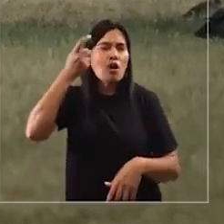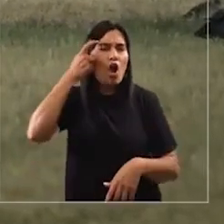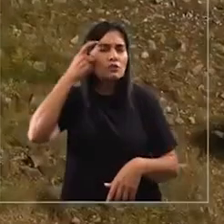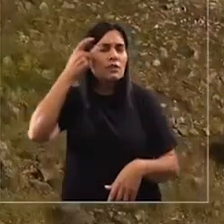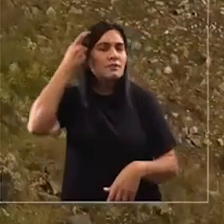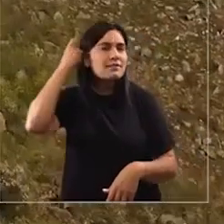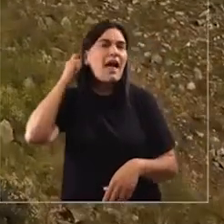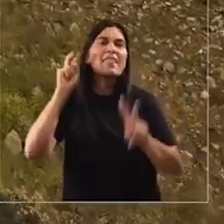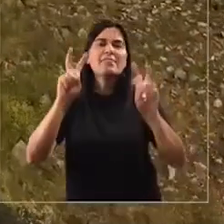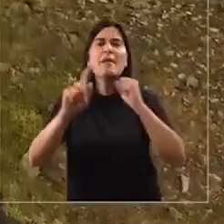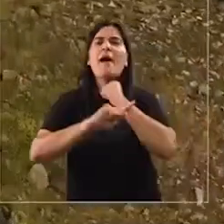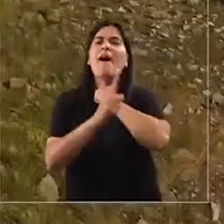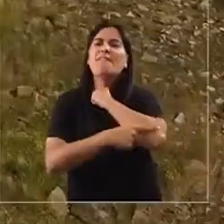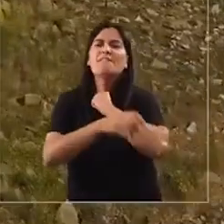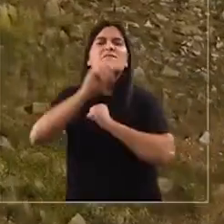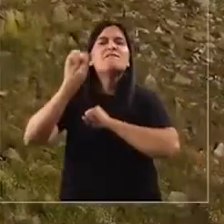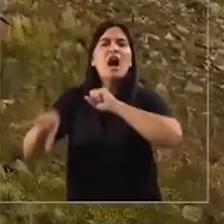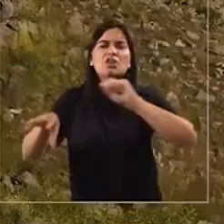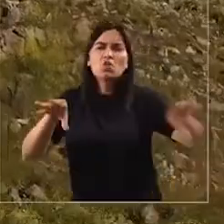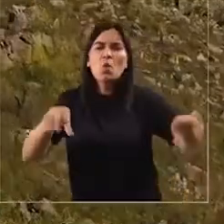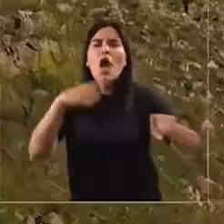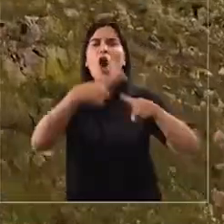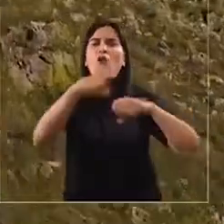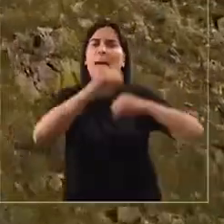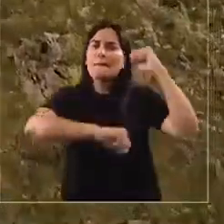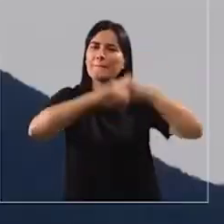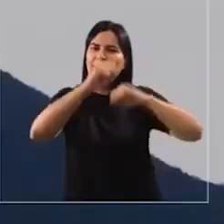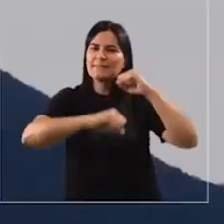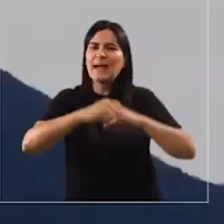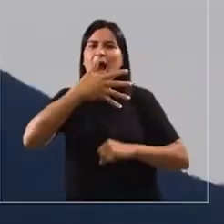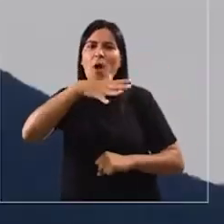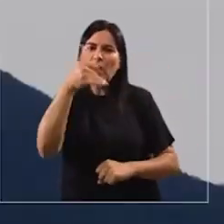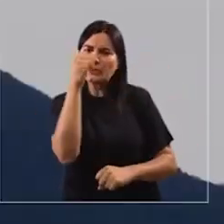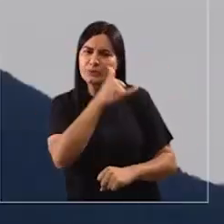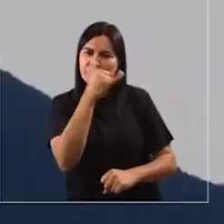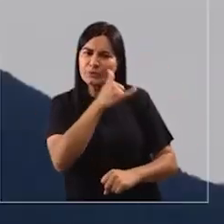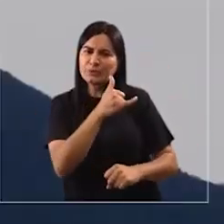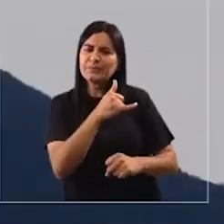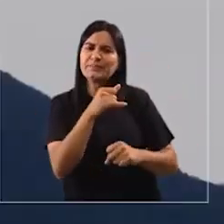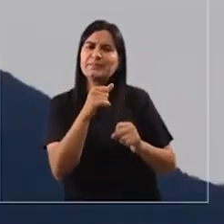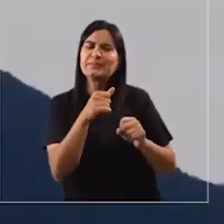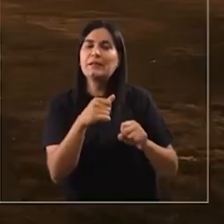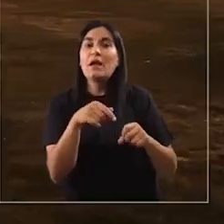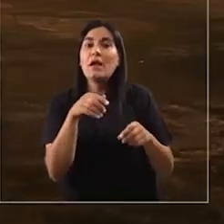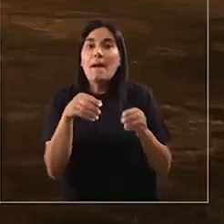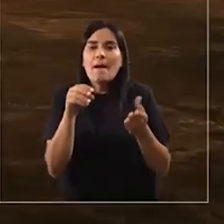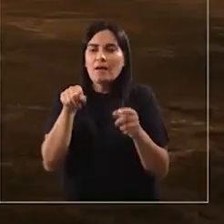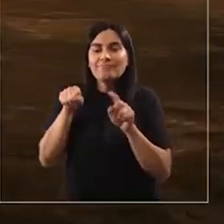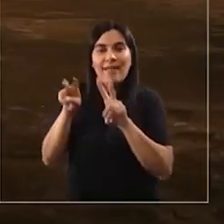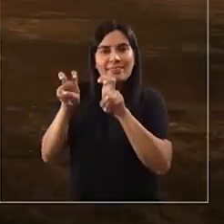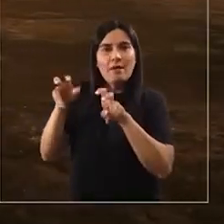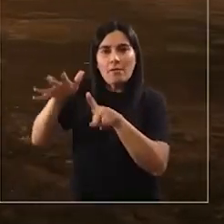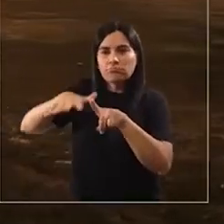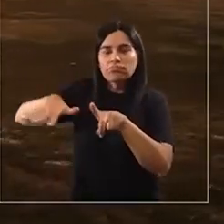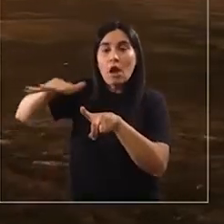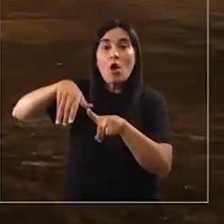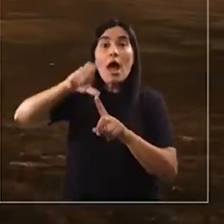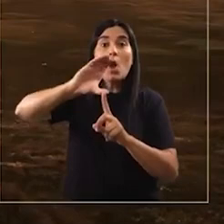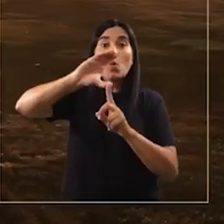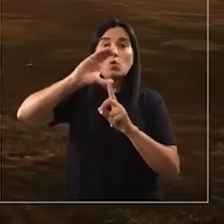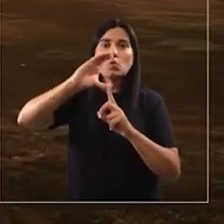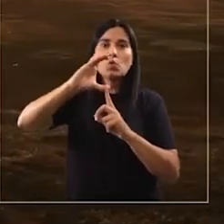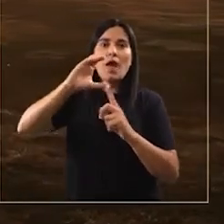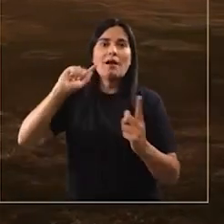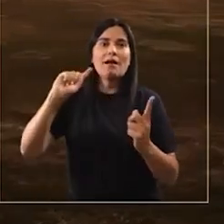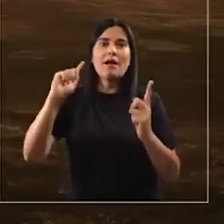Ya hay una conciencia por el tema del vertedero, por el tema de la planta de agua servida, por el tema de los humedales, lo que ha